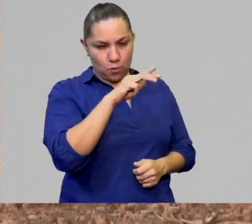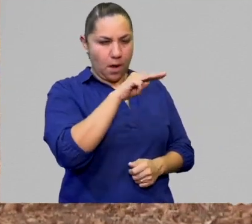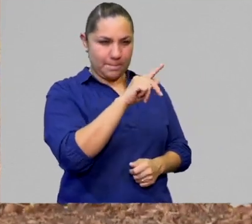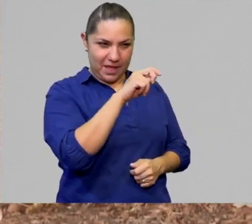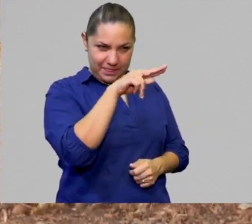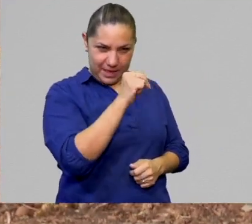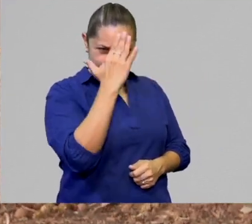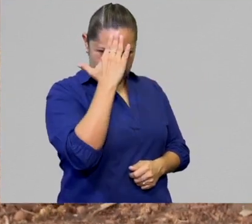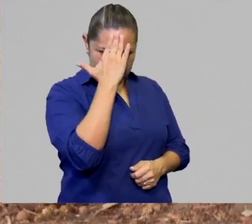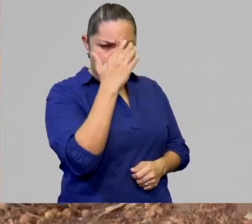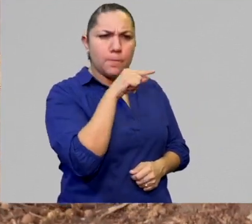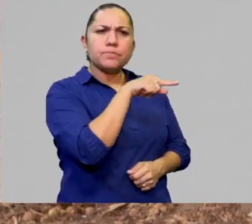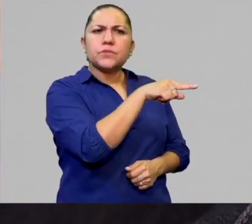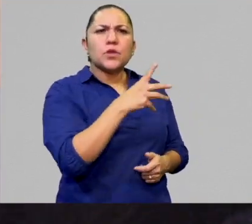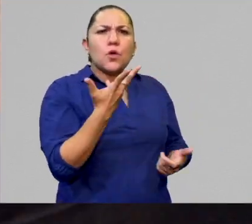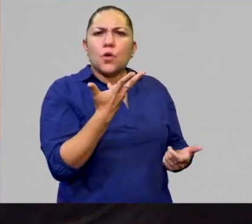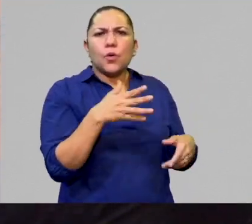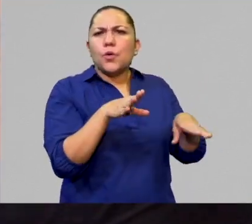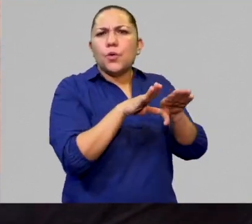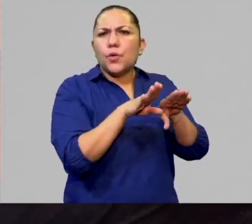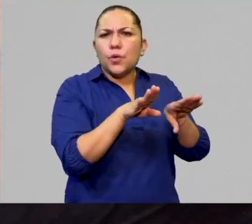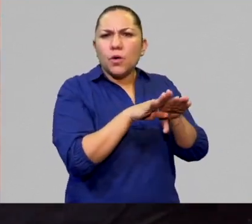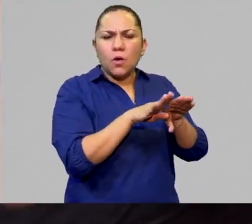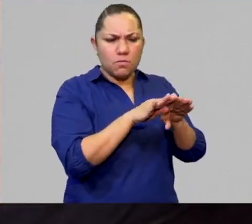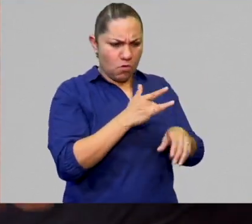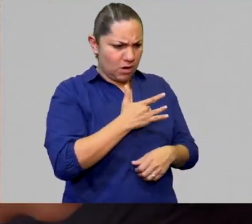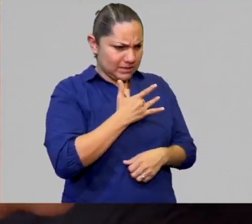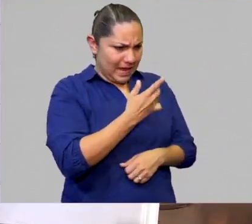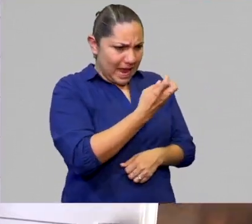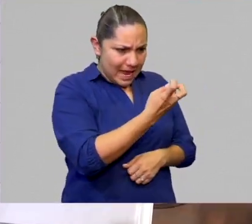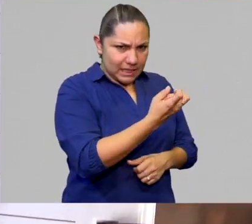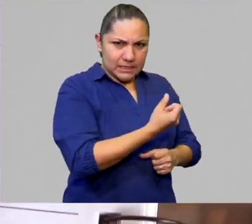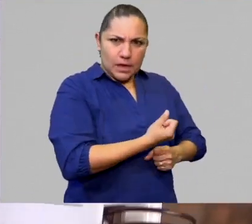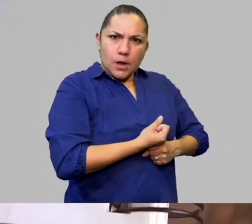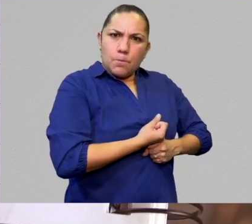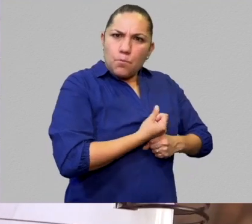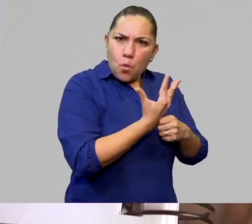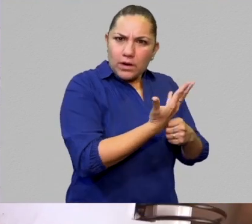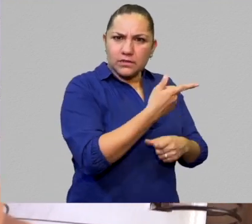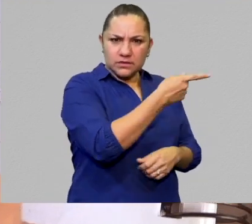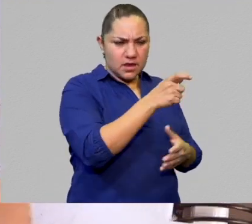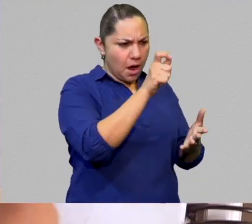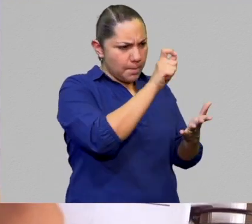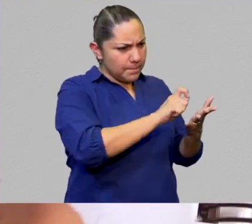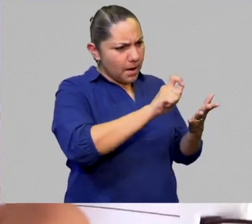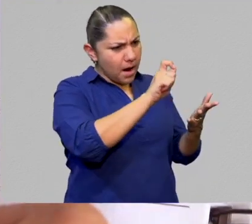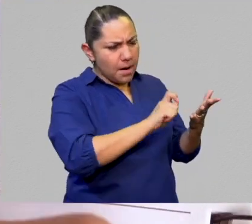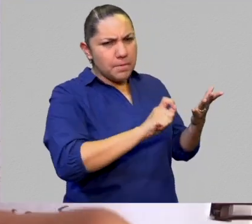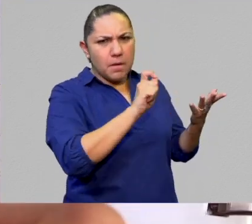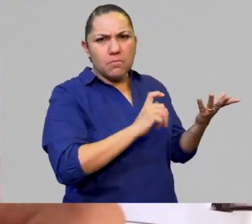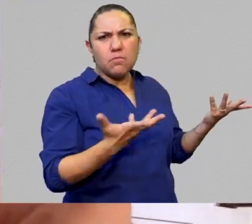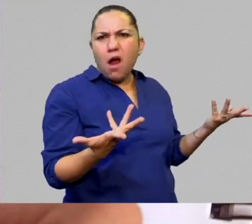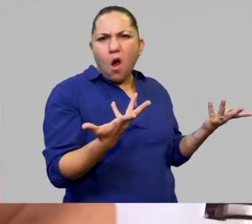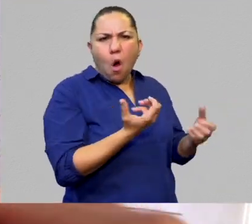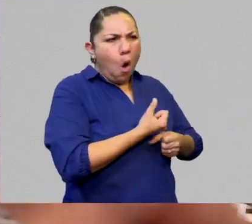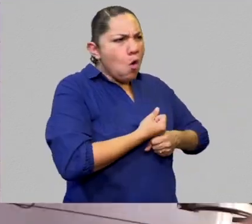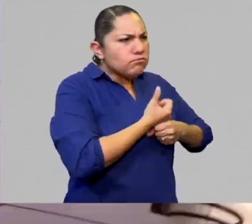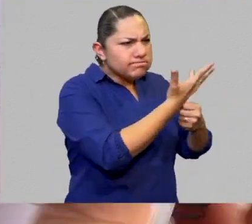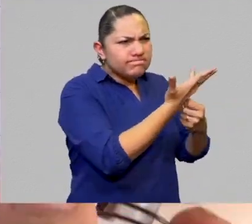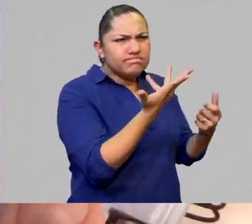expresar tu poesía precisamente en esta lengua? ¿Qué características tiene esta lengua?